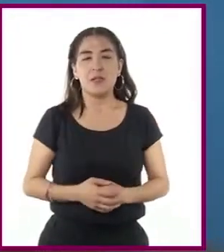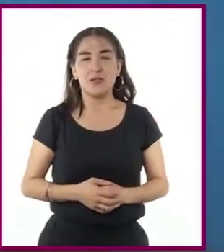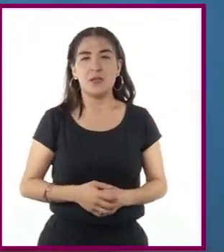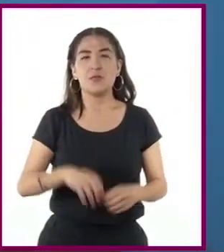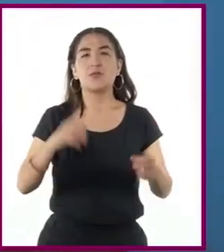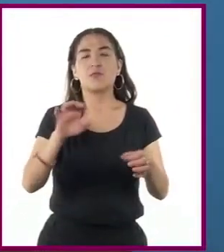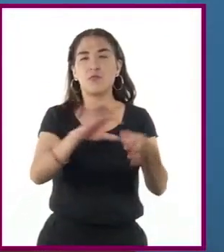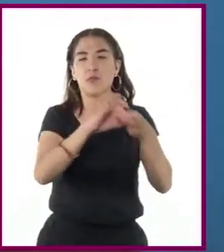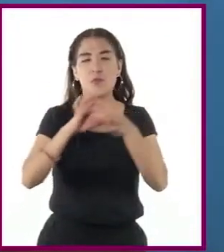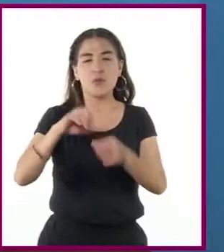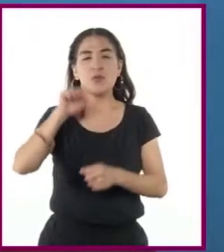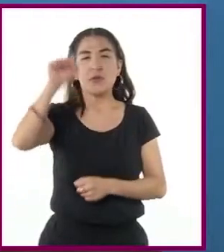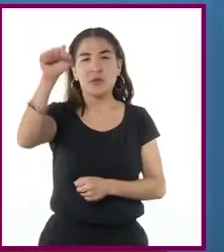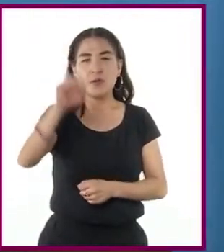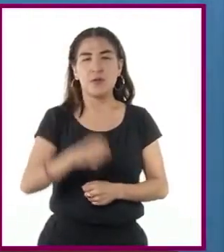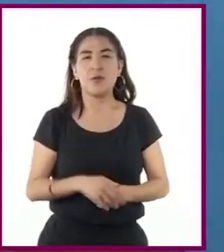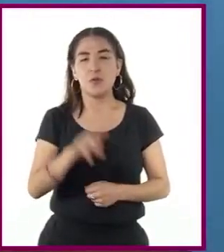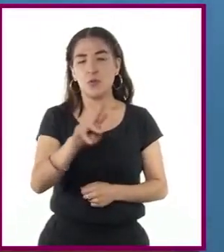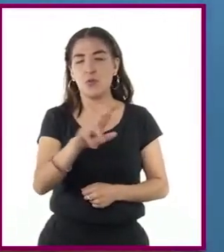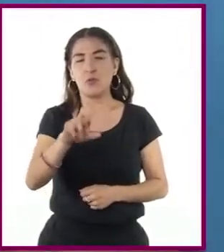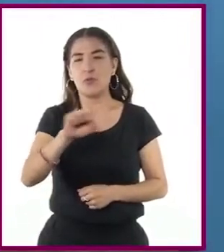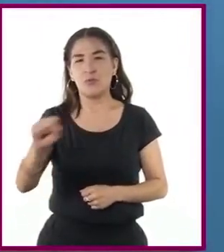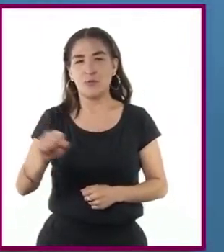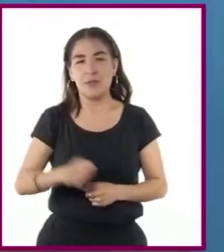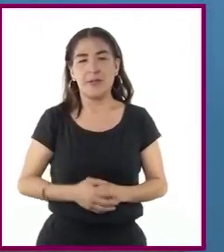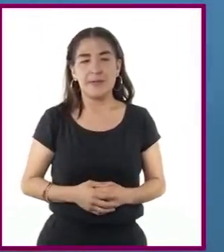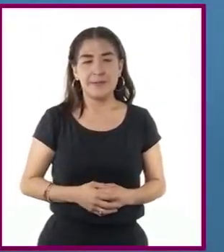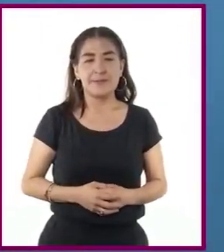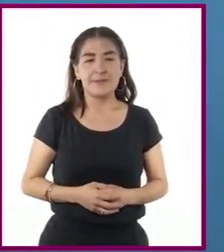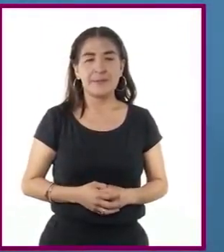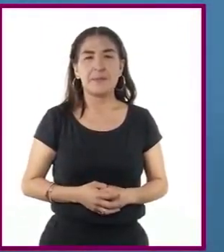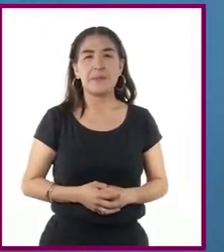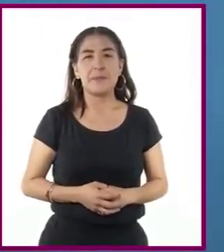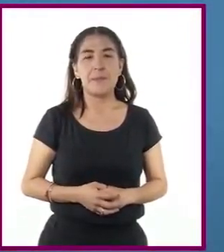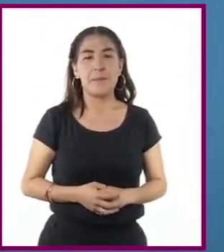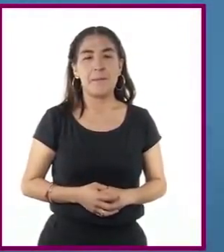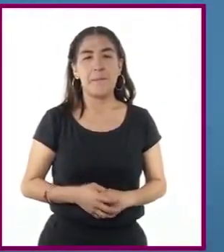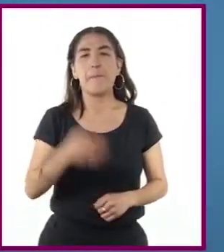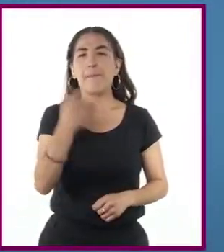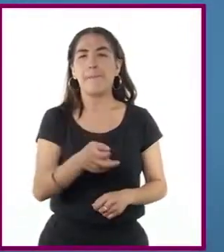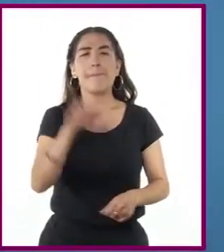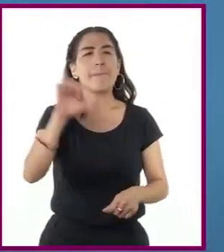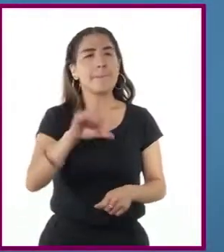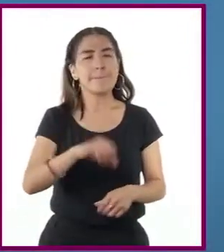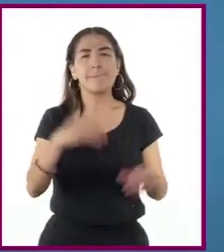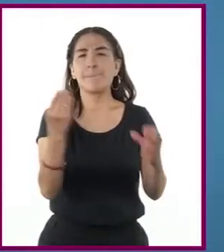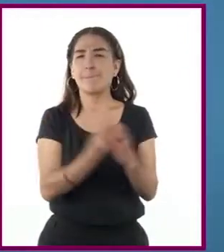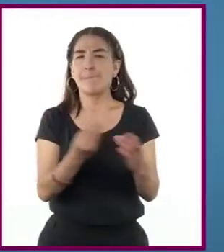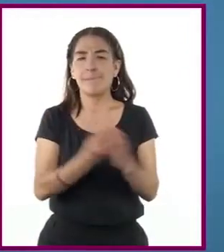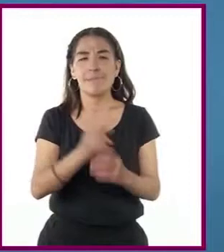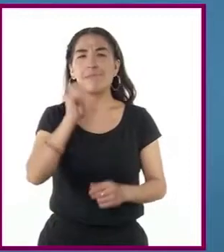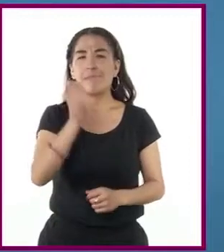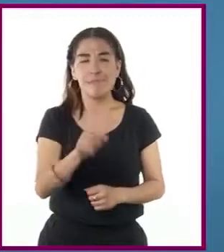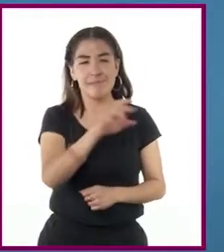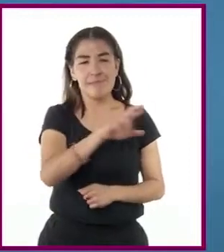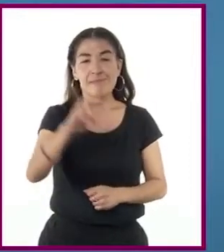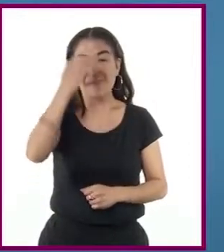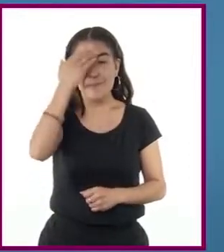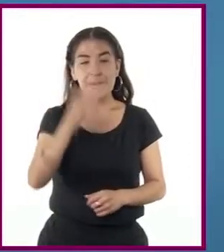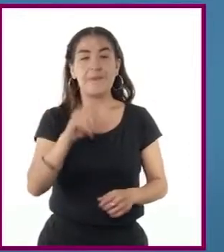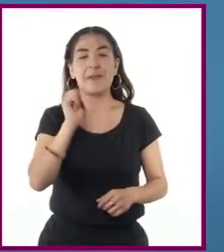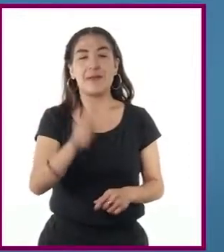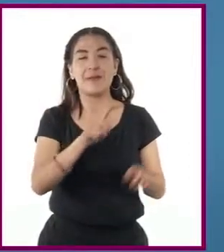Socialistas Soviéticas URSS, también llamada Unión Soviética. El propósito de la sesión de hoy es reconocer la